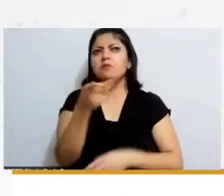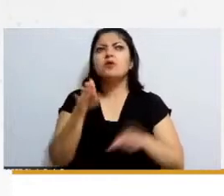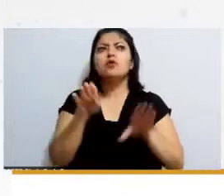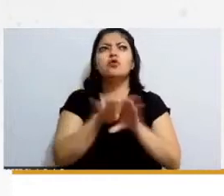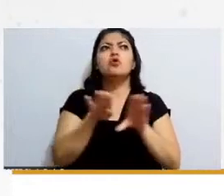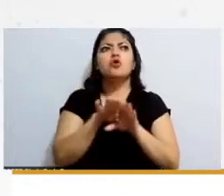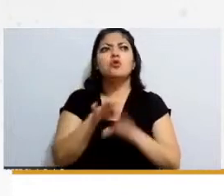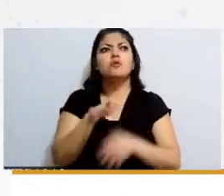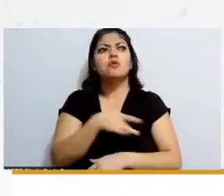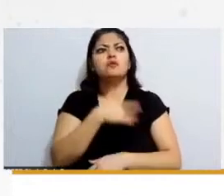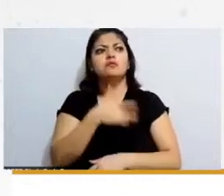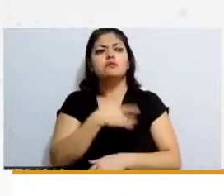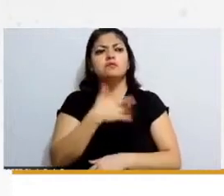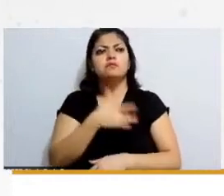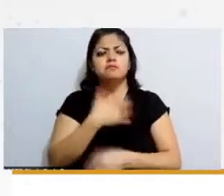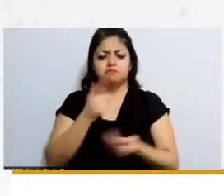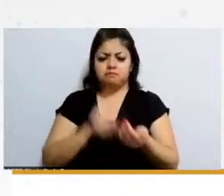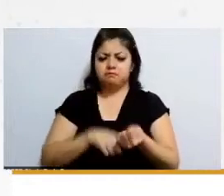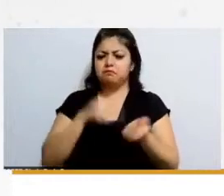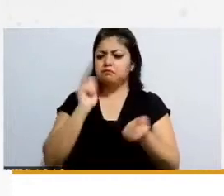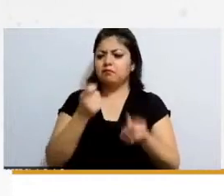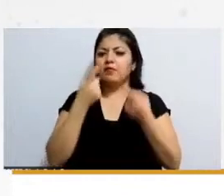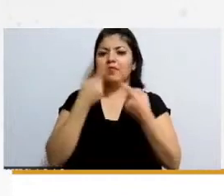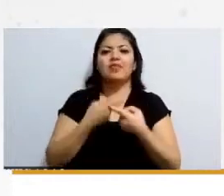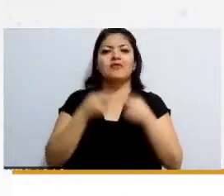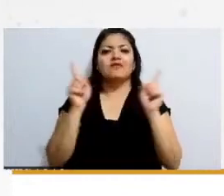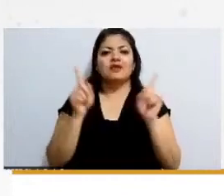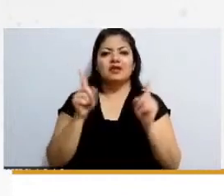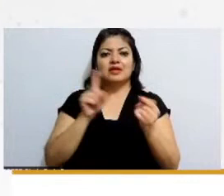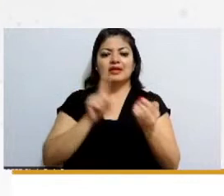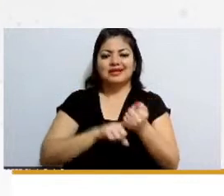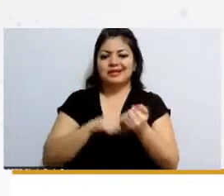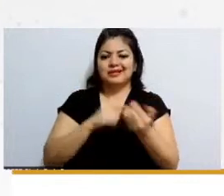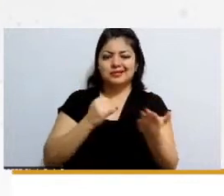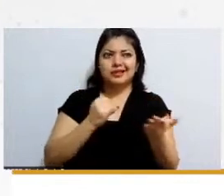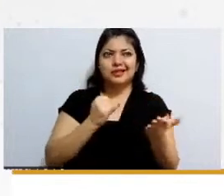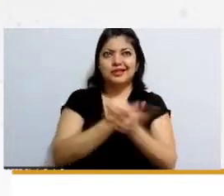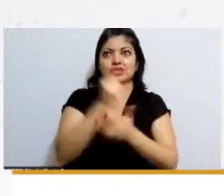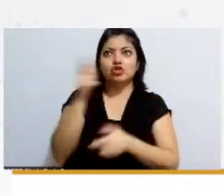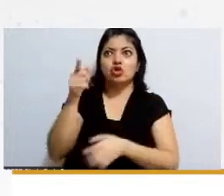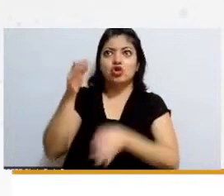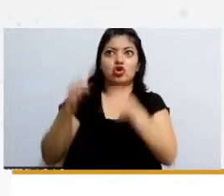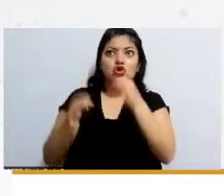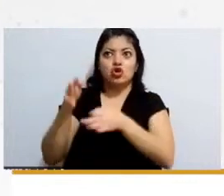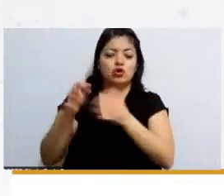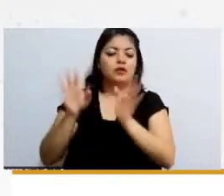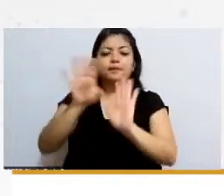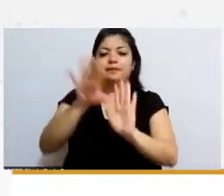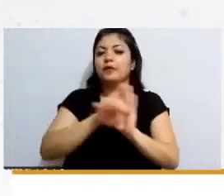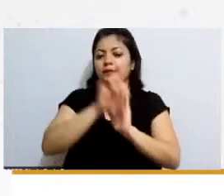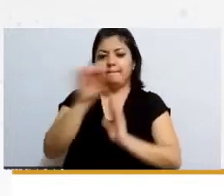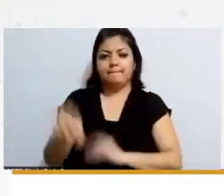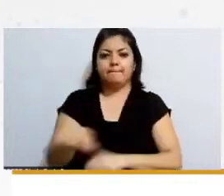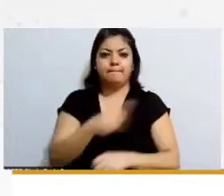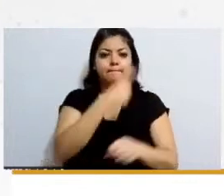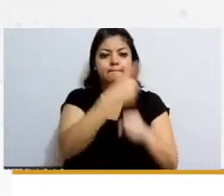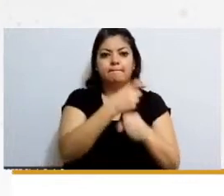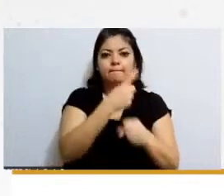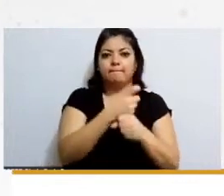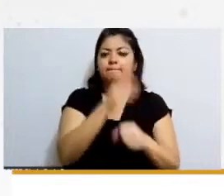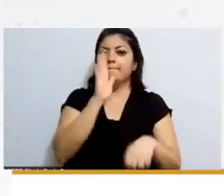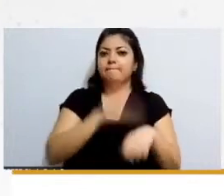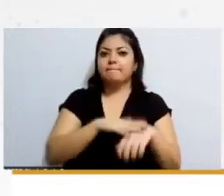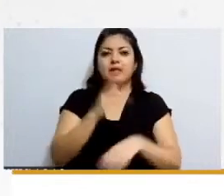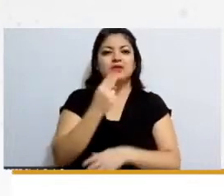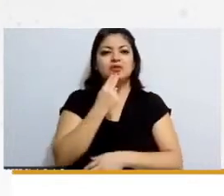estas diferentes acercamientos a las decisiones de la corte no porque hay una que es digamos la más la más usual